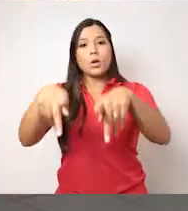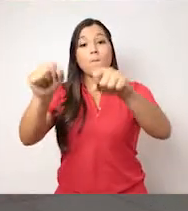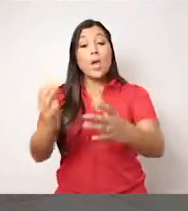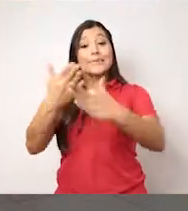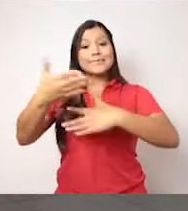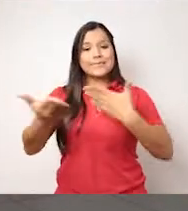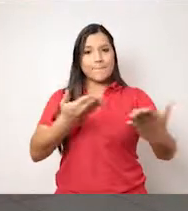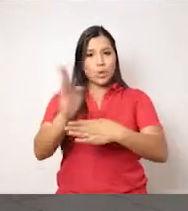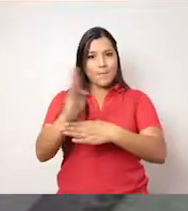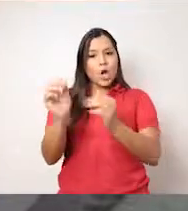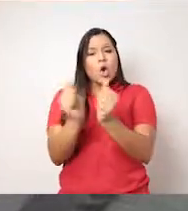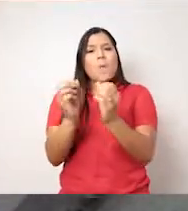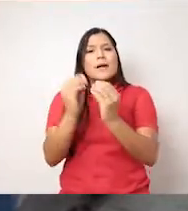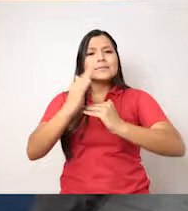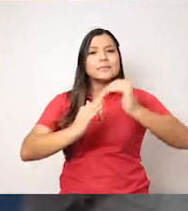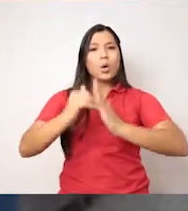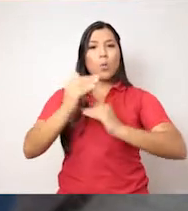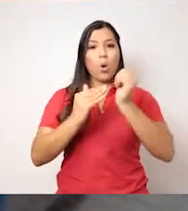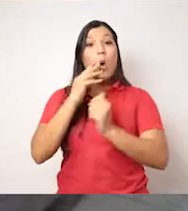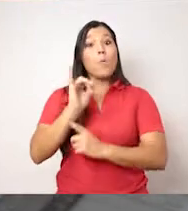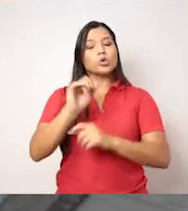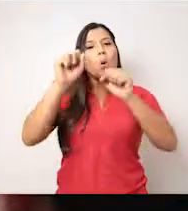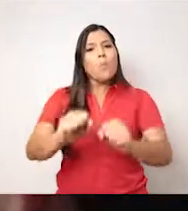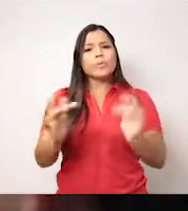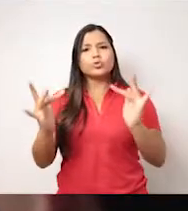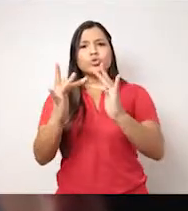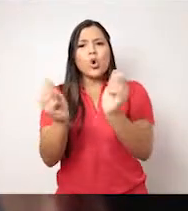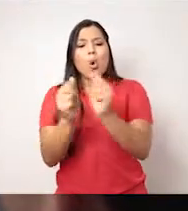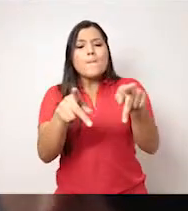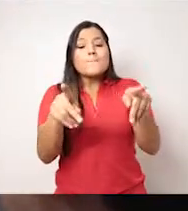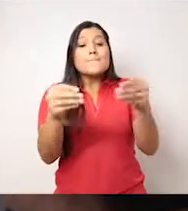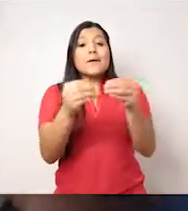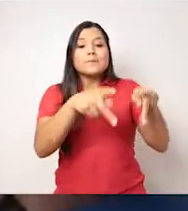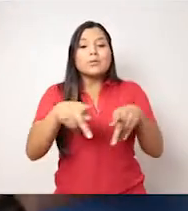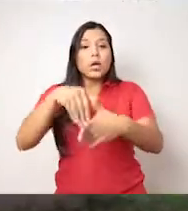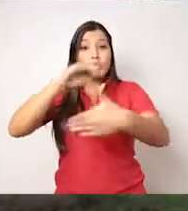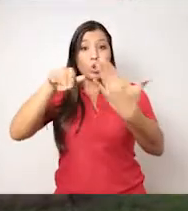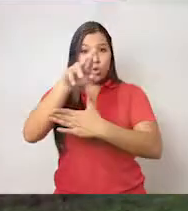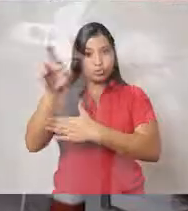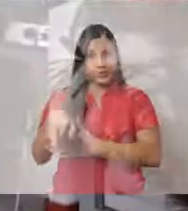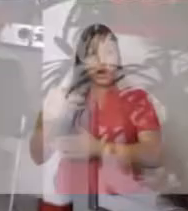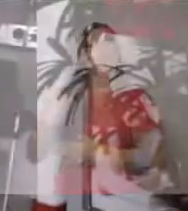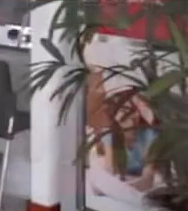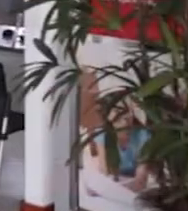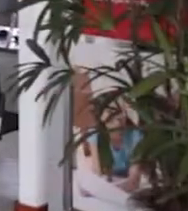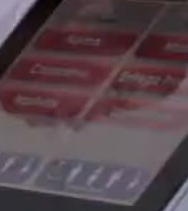puedan acceder a los servicios bancarios con comodidad, de tal manera que nos podamos conectar con más clientes en todo el país.